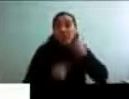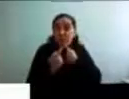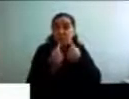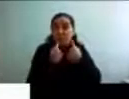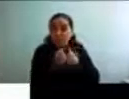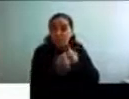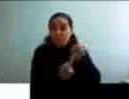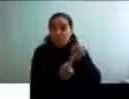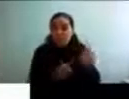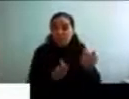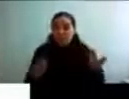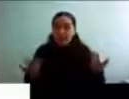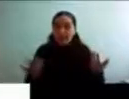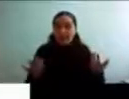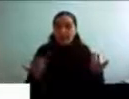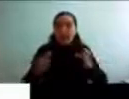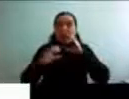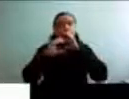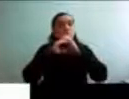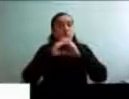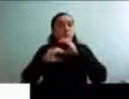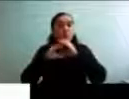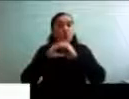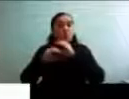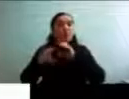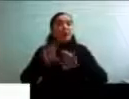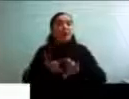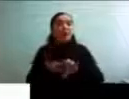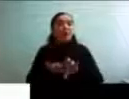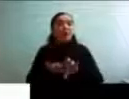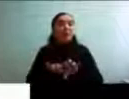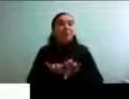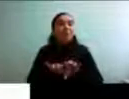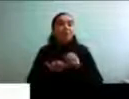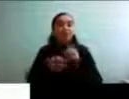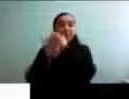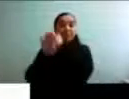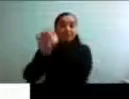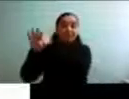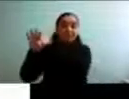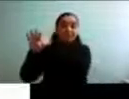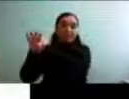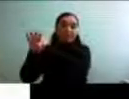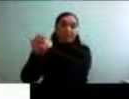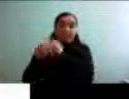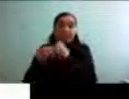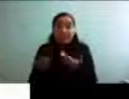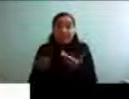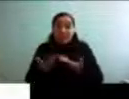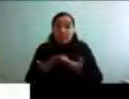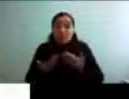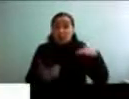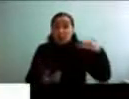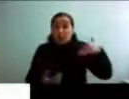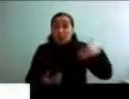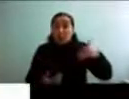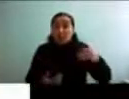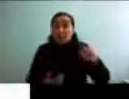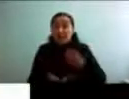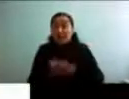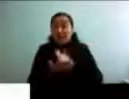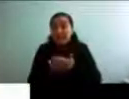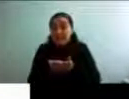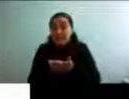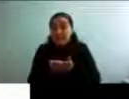esto de comunicarse por vía remota llegó por la emergencia en la que estamos de manera